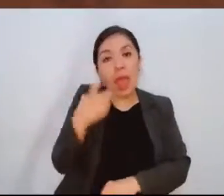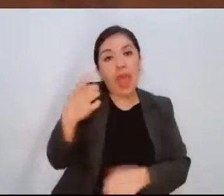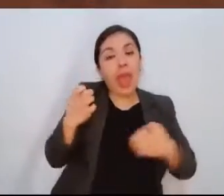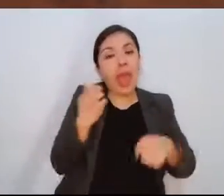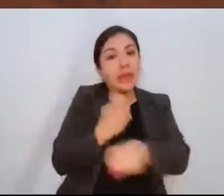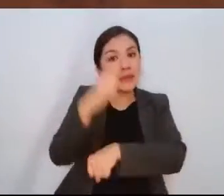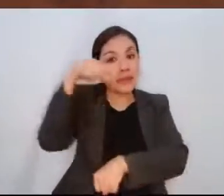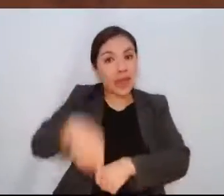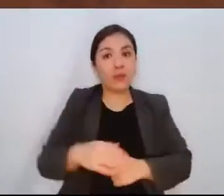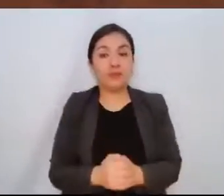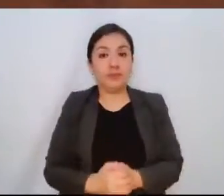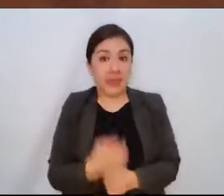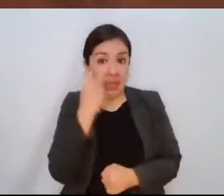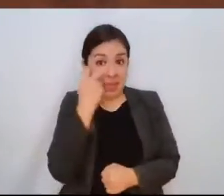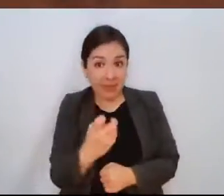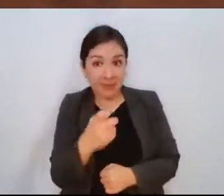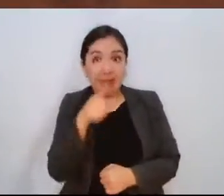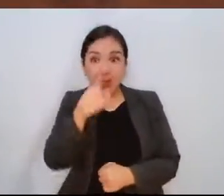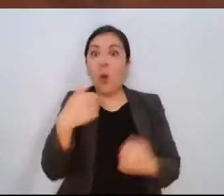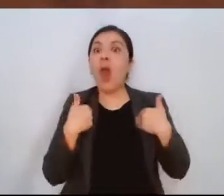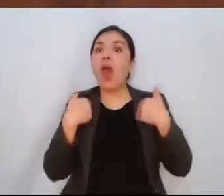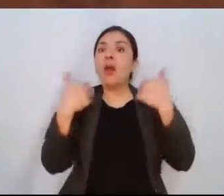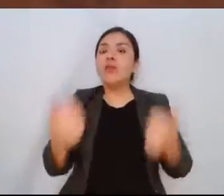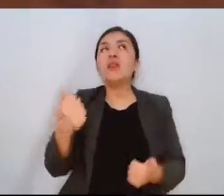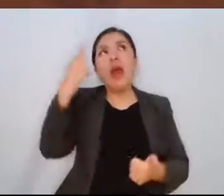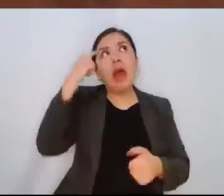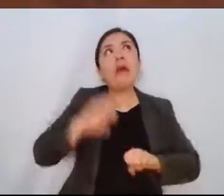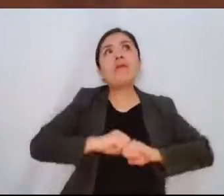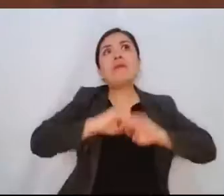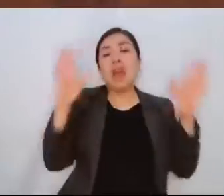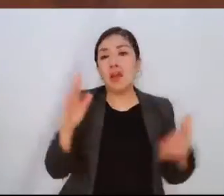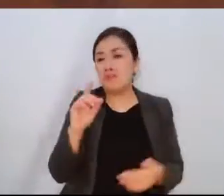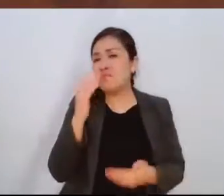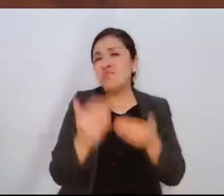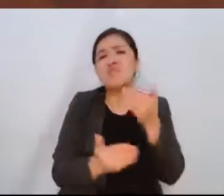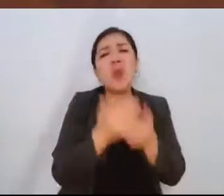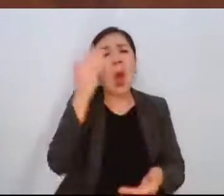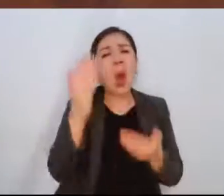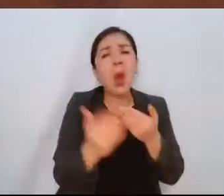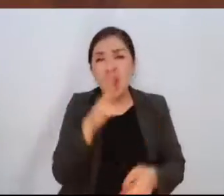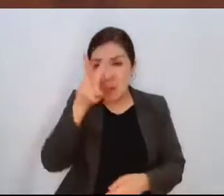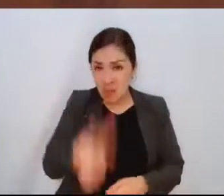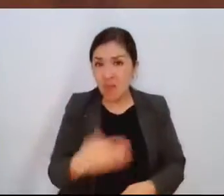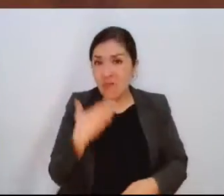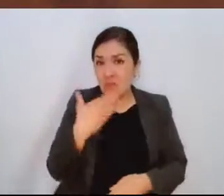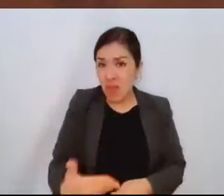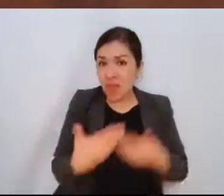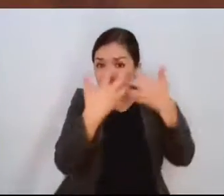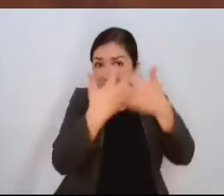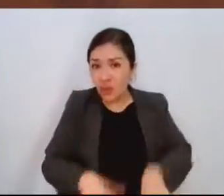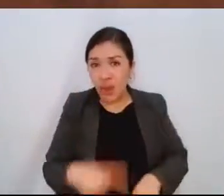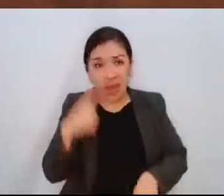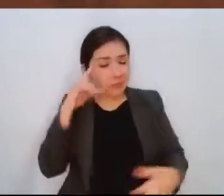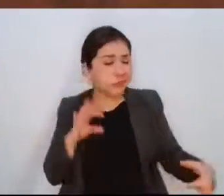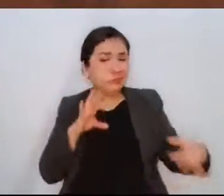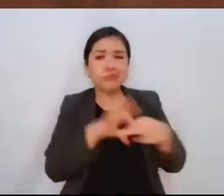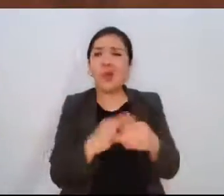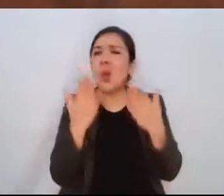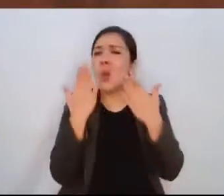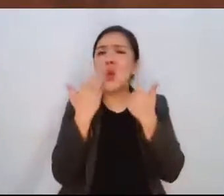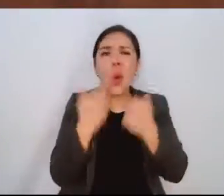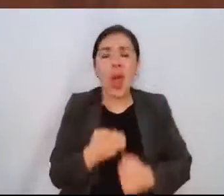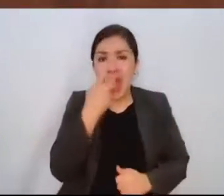Concepto que nos deja claro que hay poca efectividad y también poca congruencia. Que tienen sus